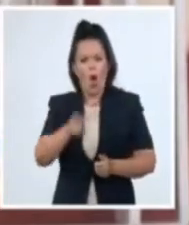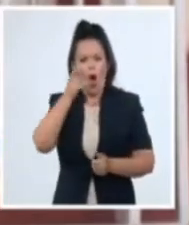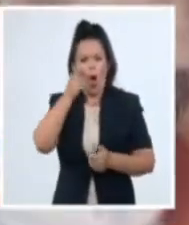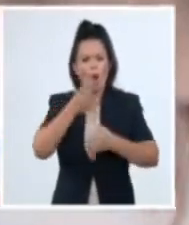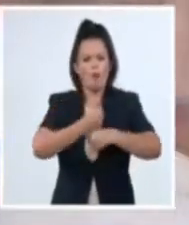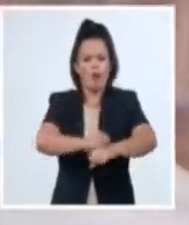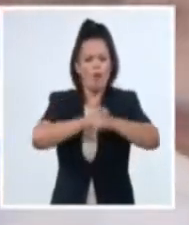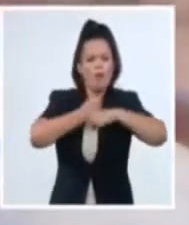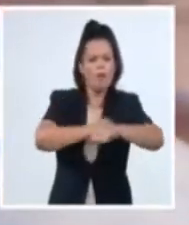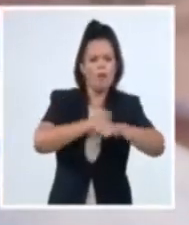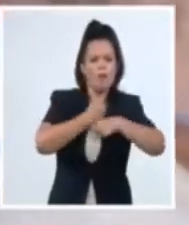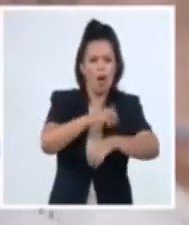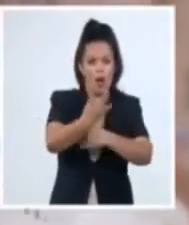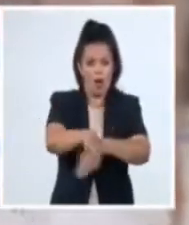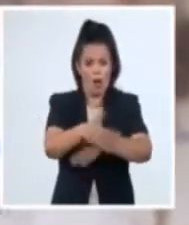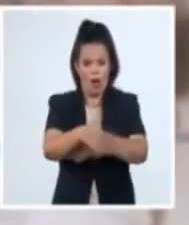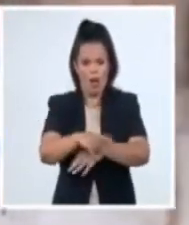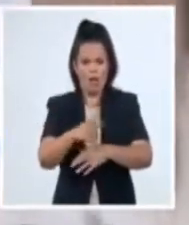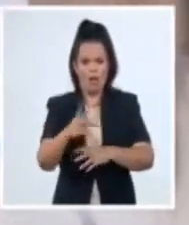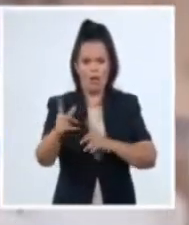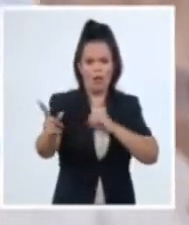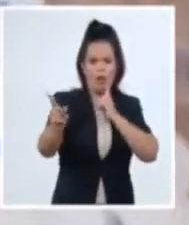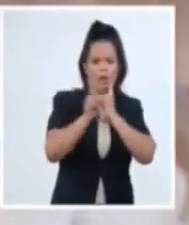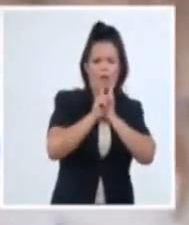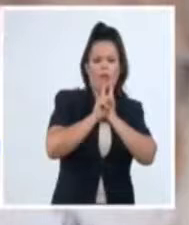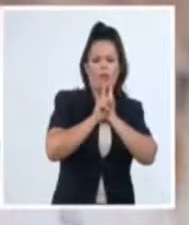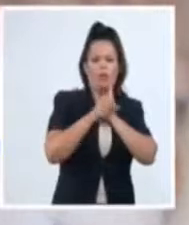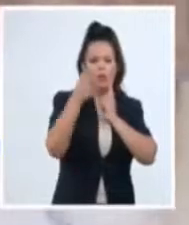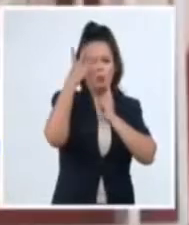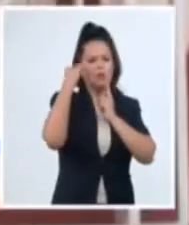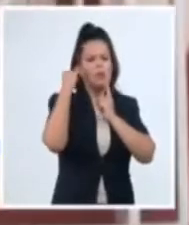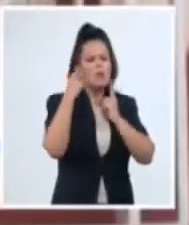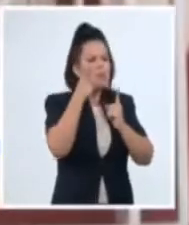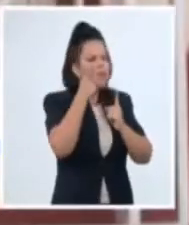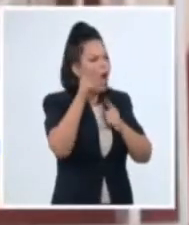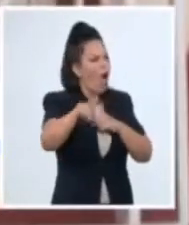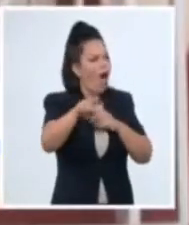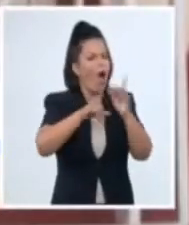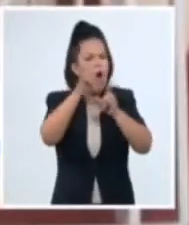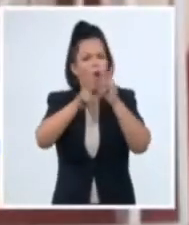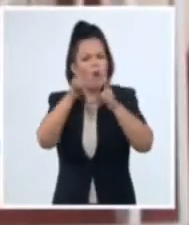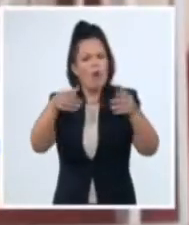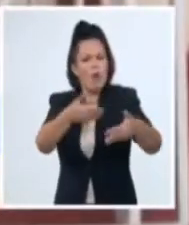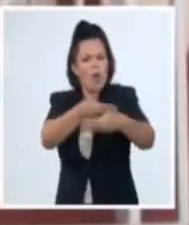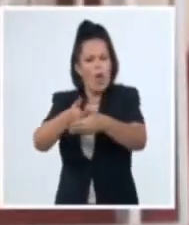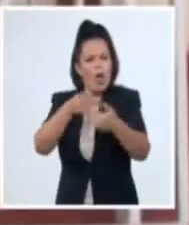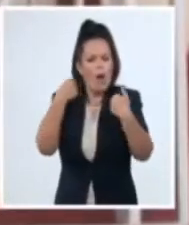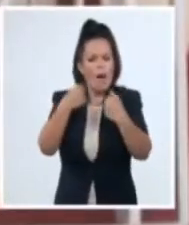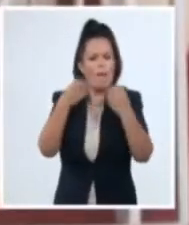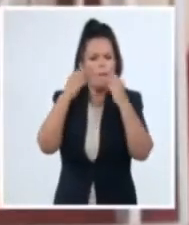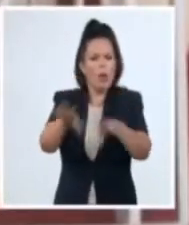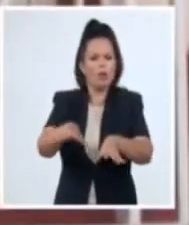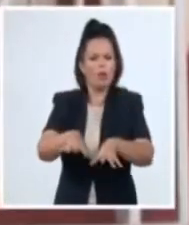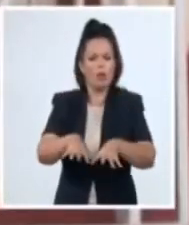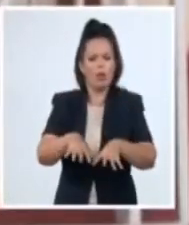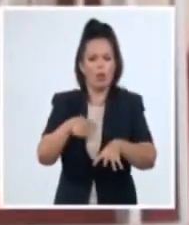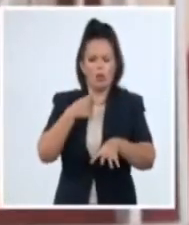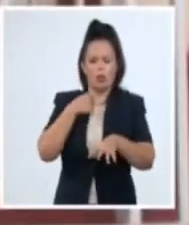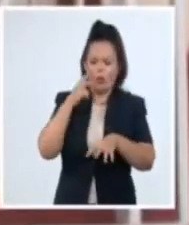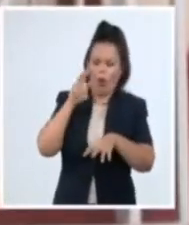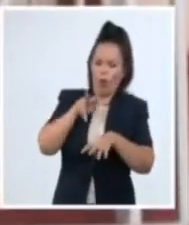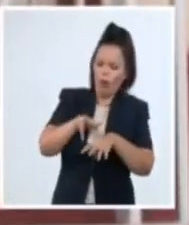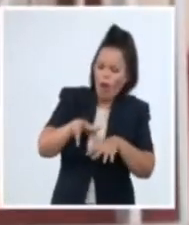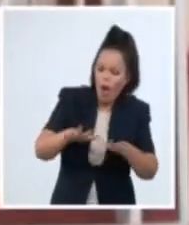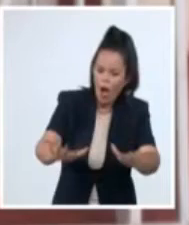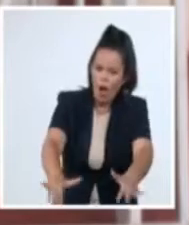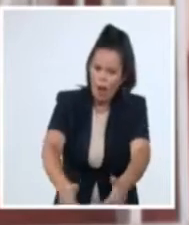tirado en el piso. Entonces fuimos, estaba destapadito, tenía manta, pero estaba destapadito. Entonces lo recogí y lo traje para mi